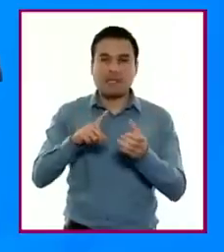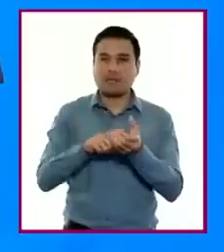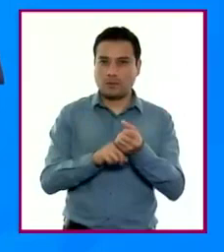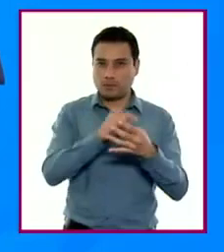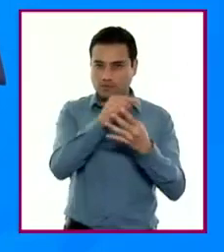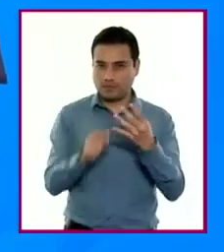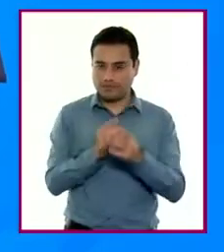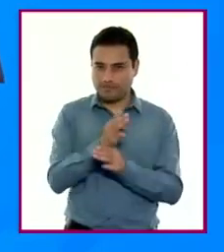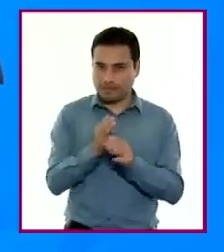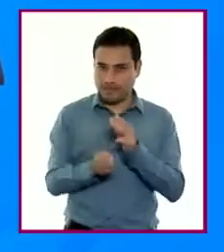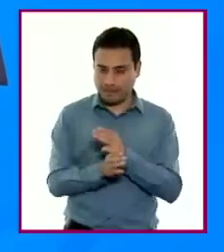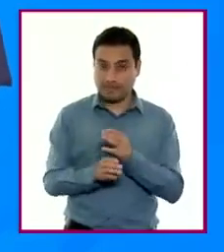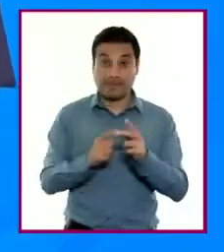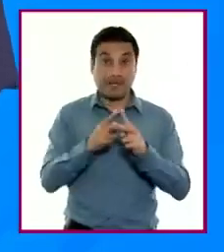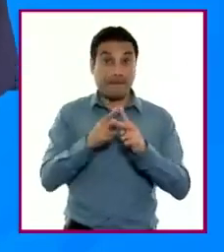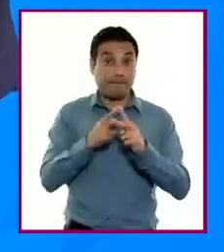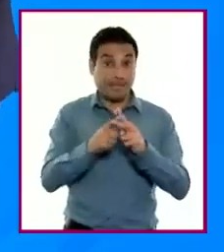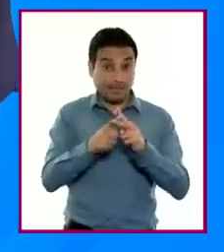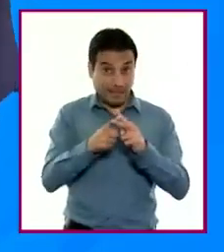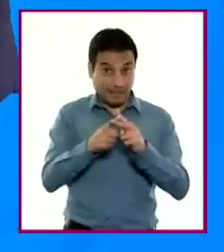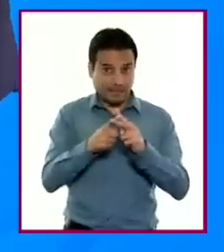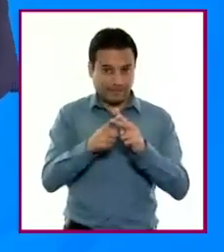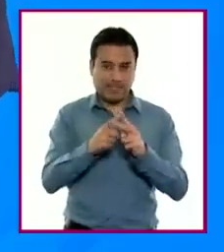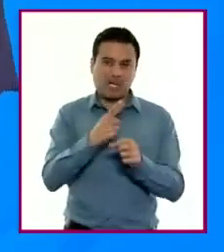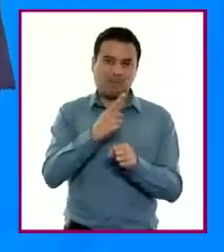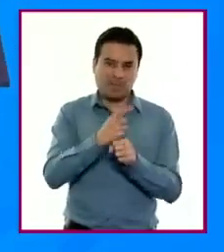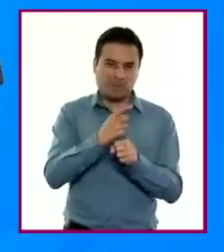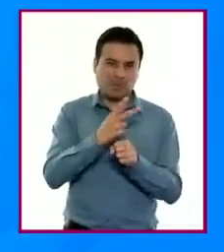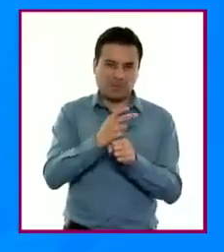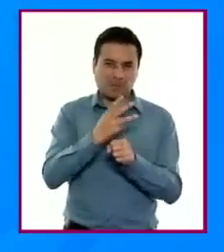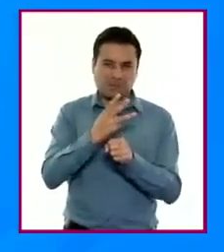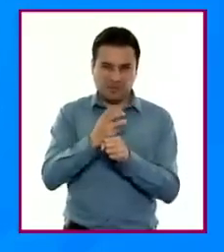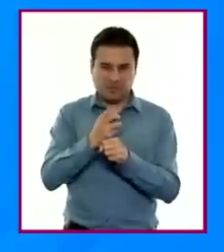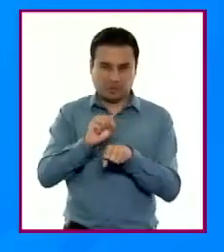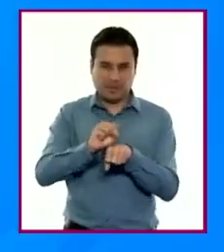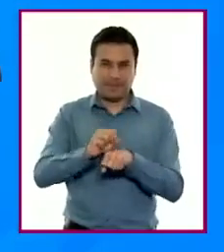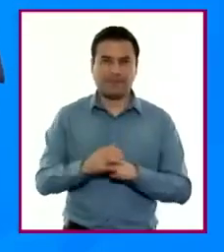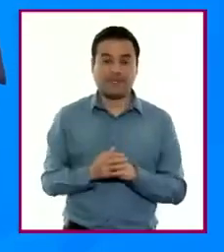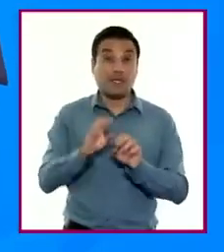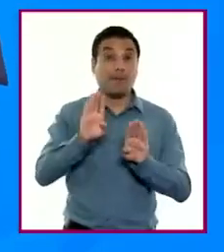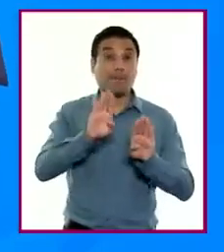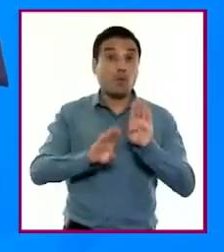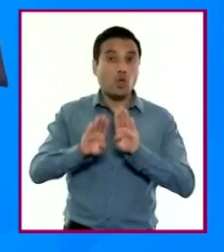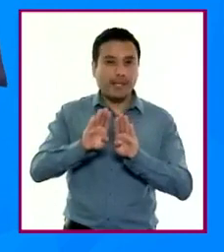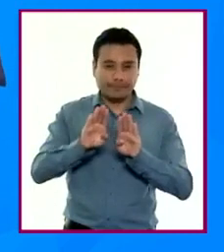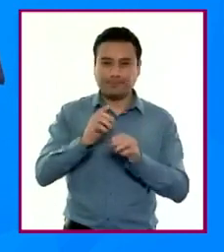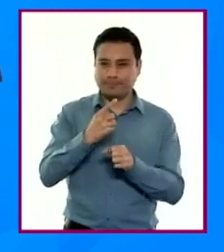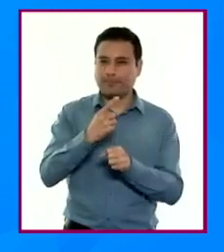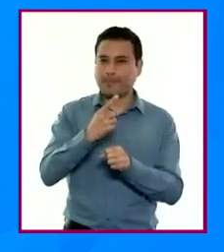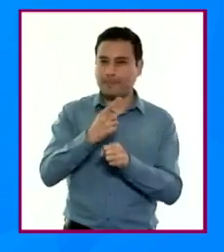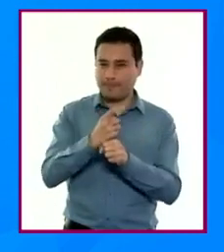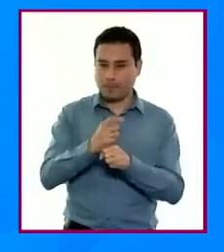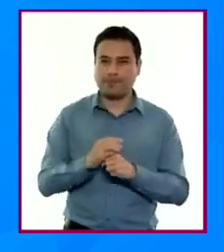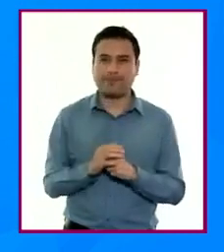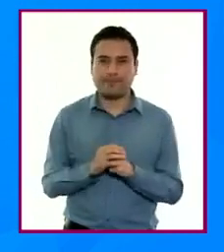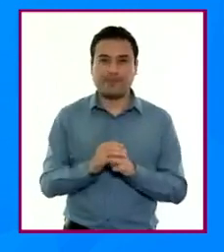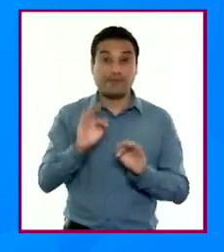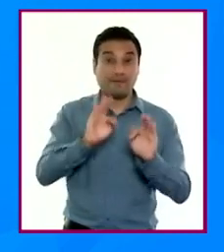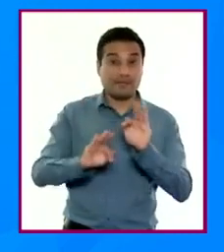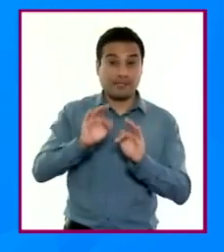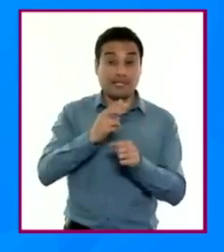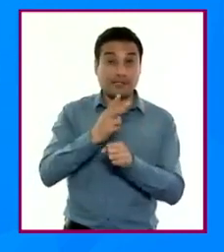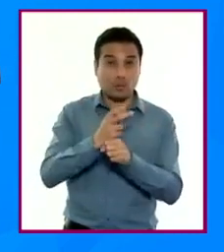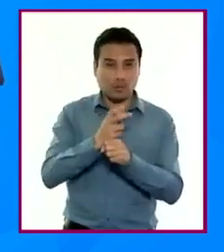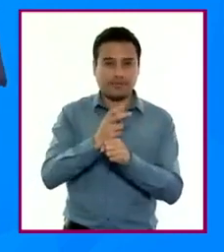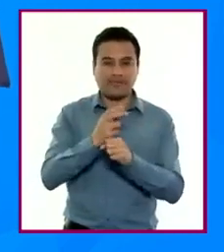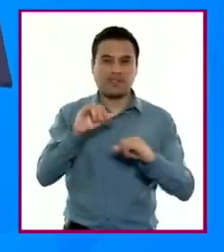por cuatro asignaturas. Matemáticas presente en los tres grados de educación secundaria, biología para primer grado, física para segundo